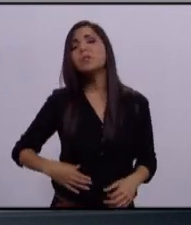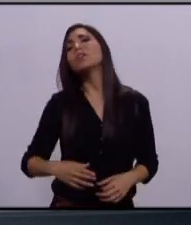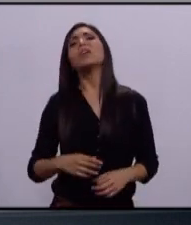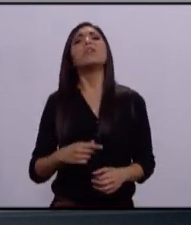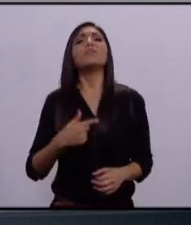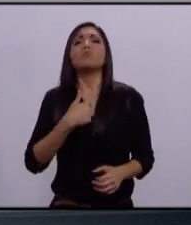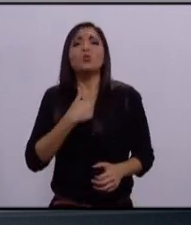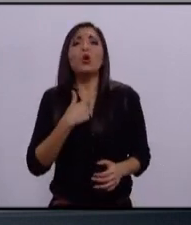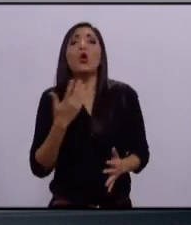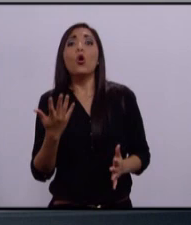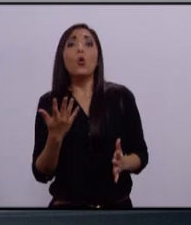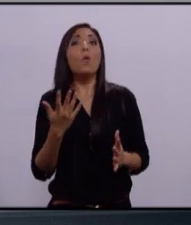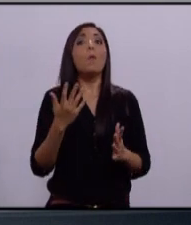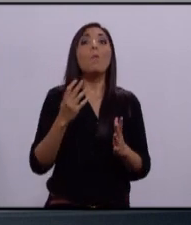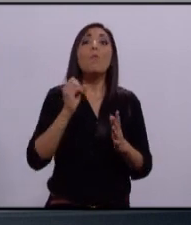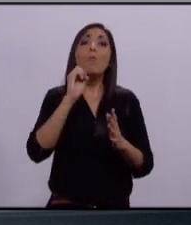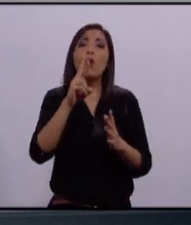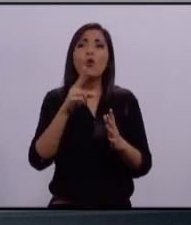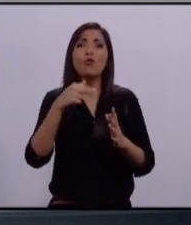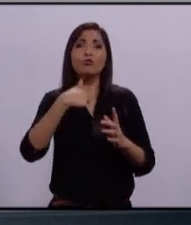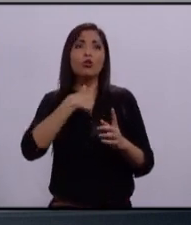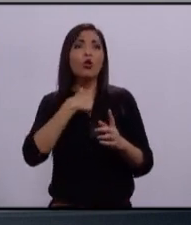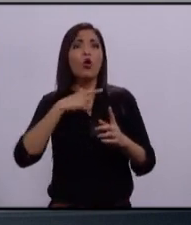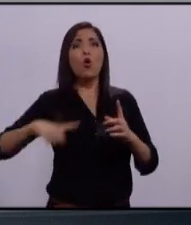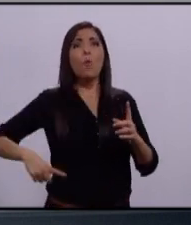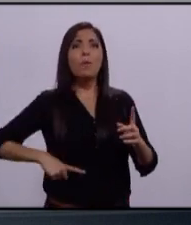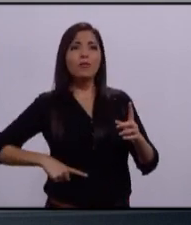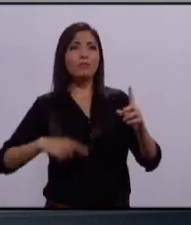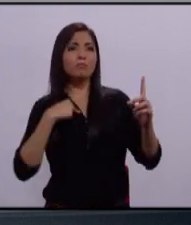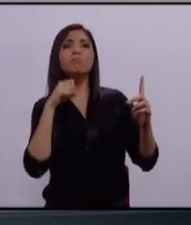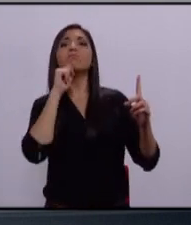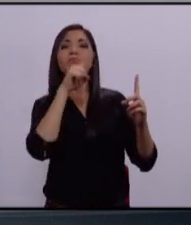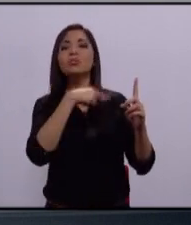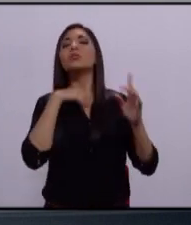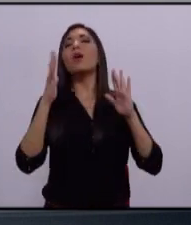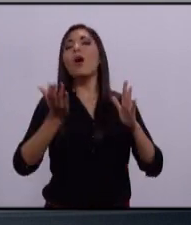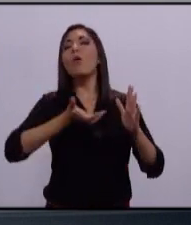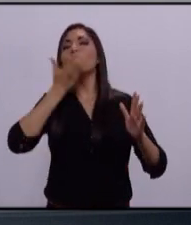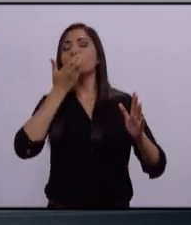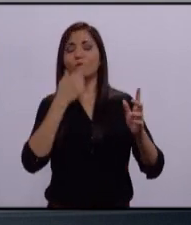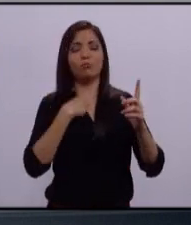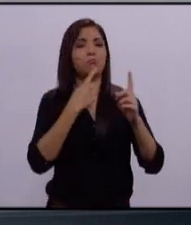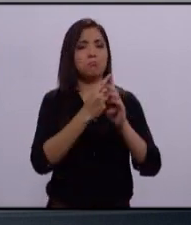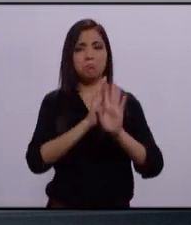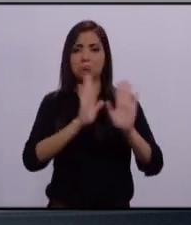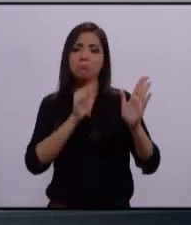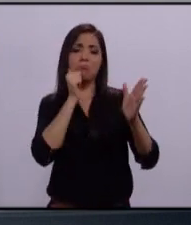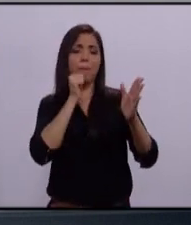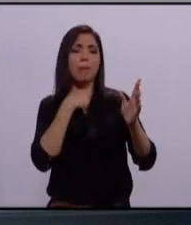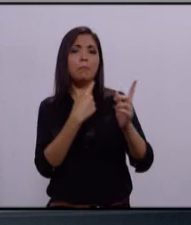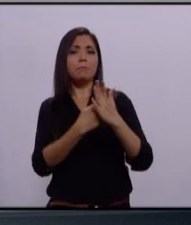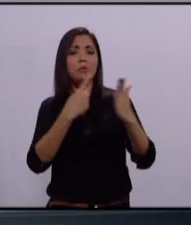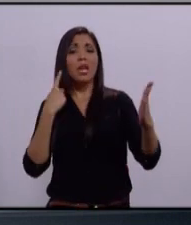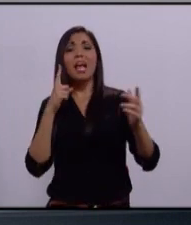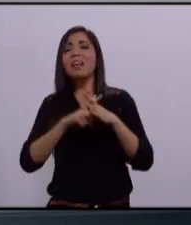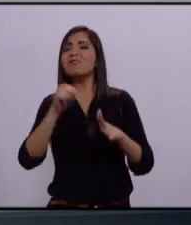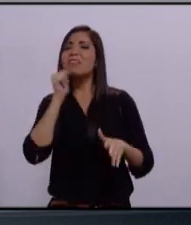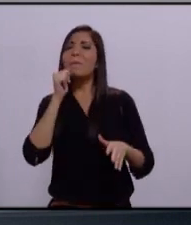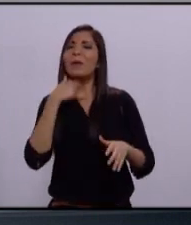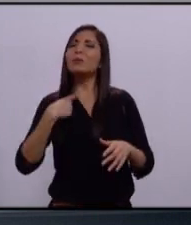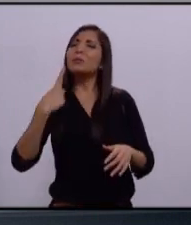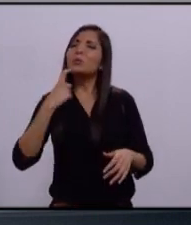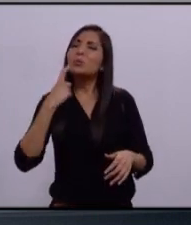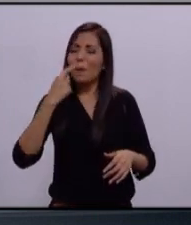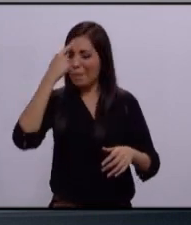nada que ver con este modelo de corrupción que nos gobierna. Durante años he luchado por construir desde la sociedad